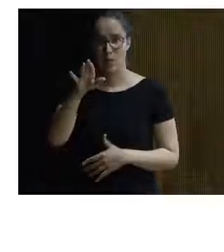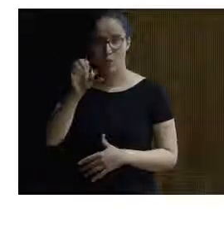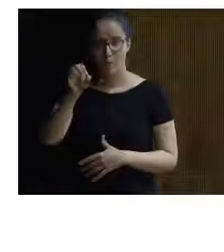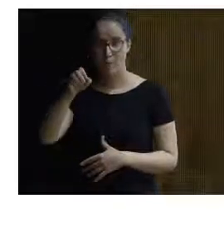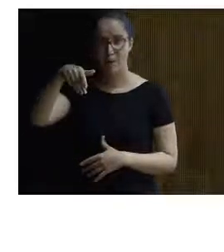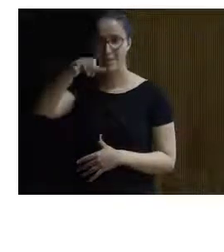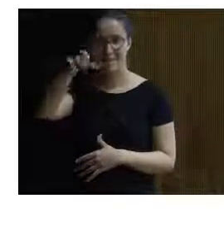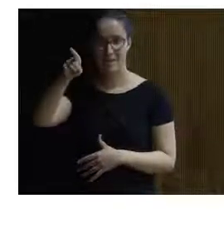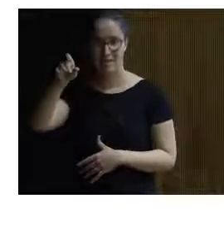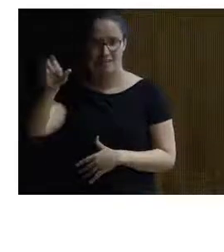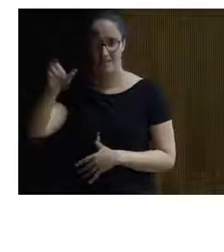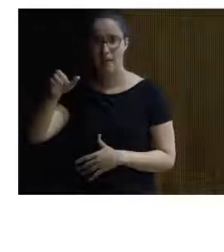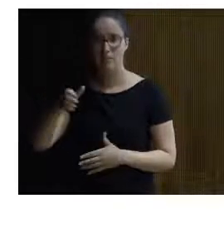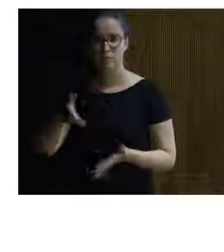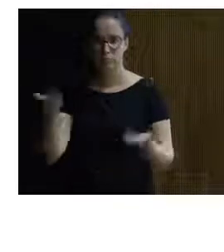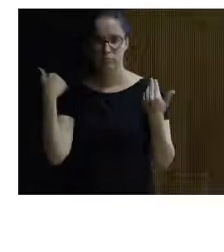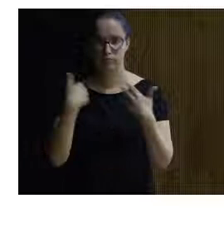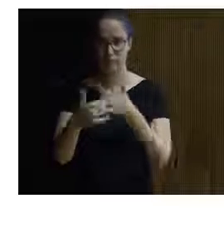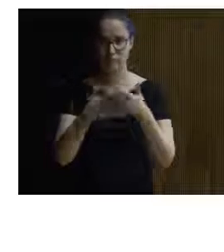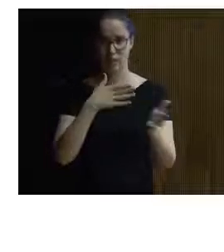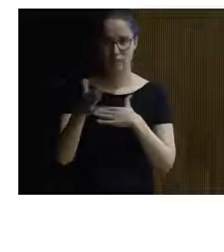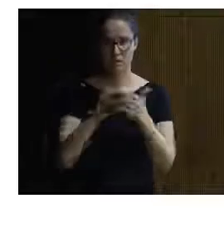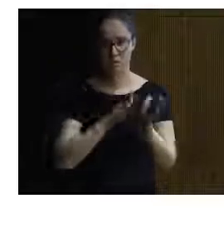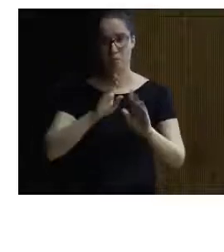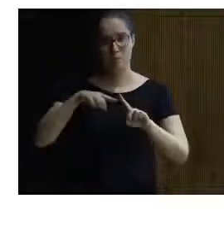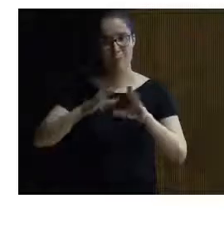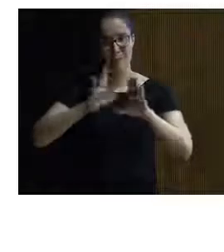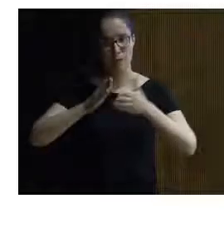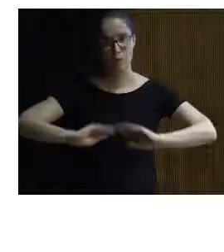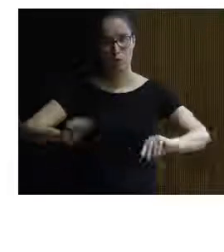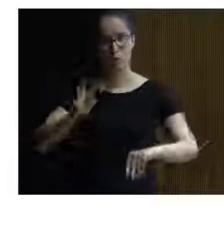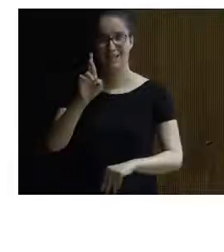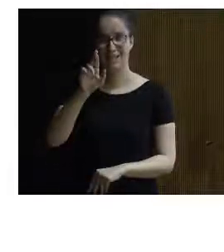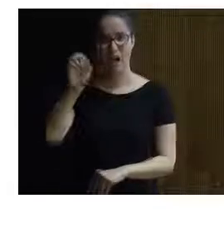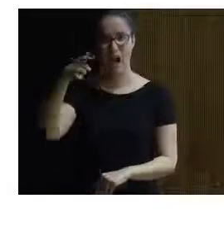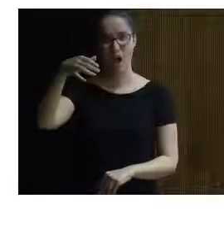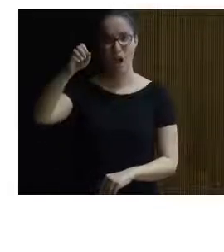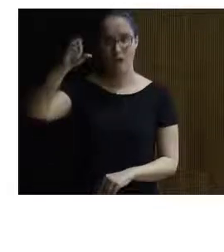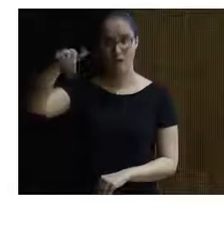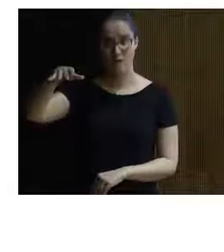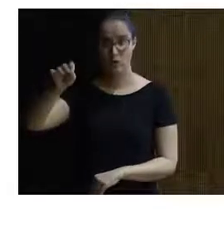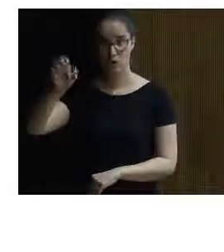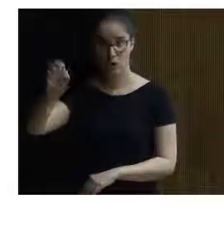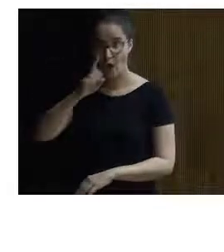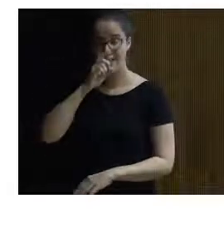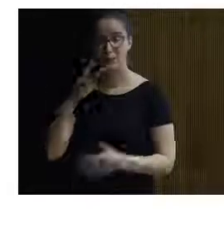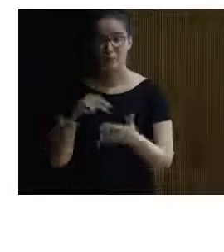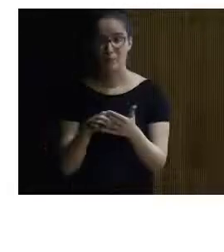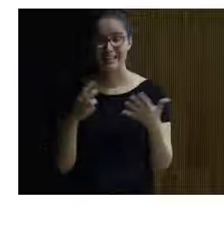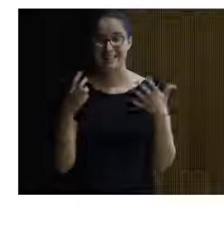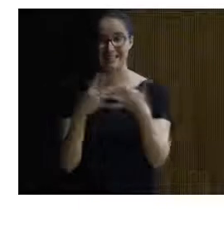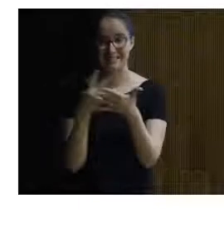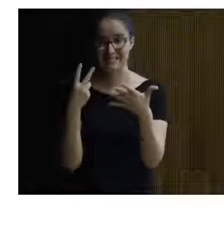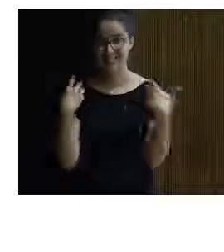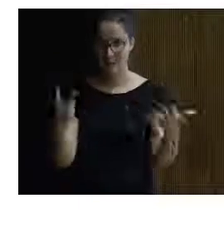Múzquiz son los autores de las réplicas junto con con su equipo con el equipo Tragacanto en el año 2007 inauguran